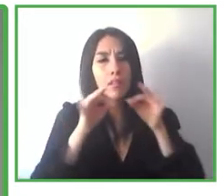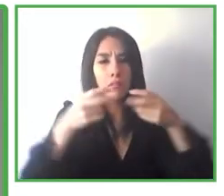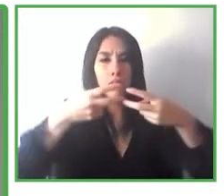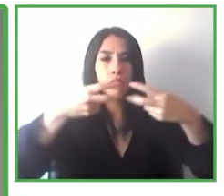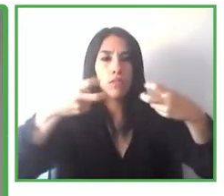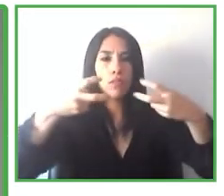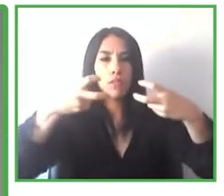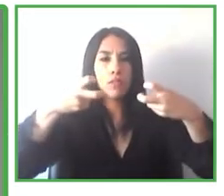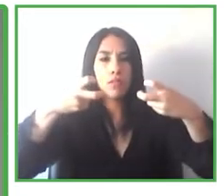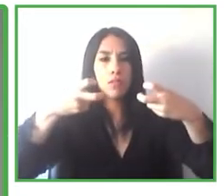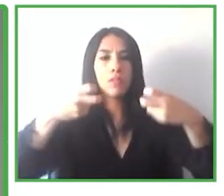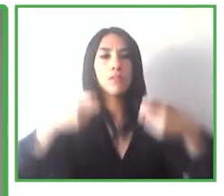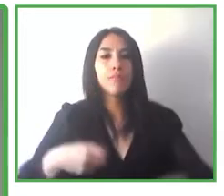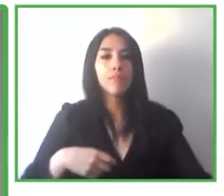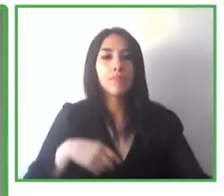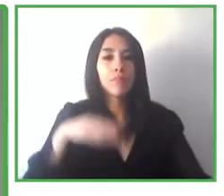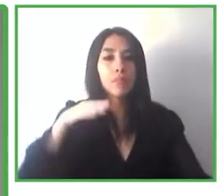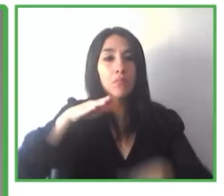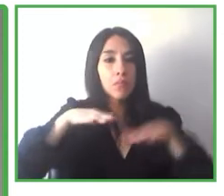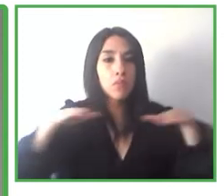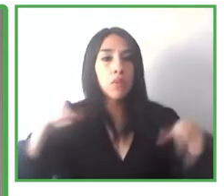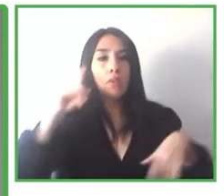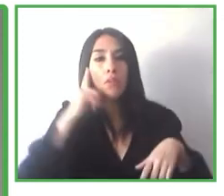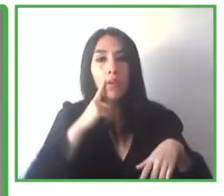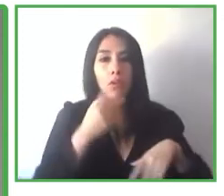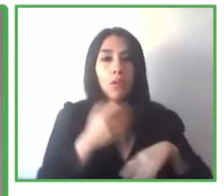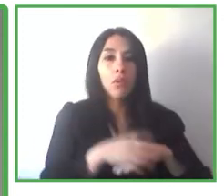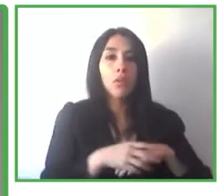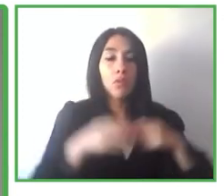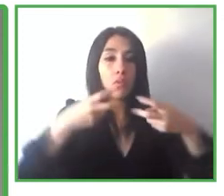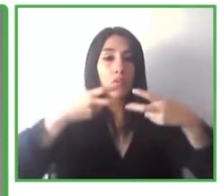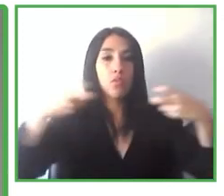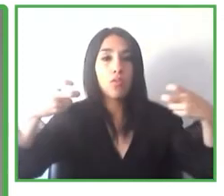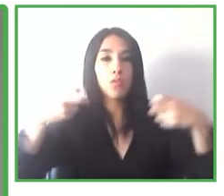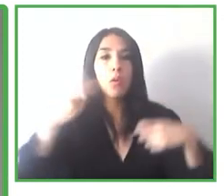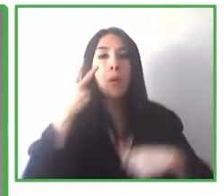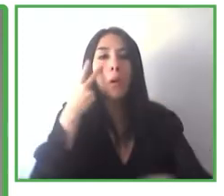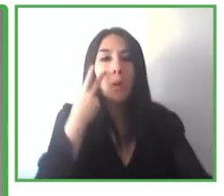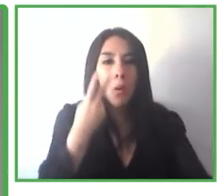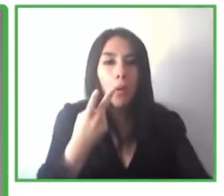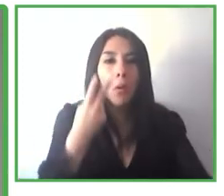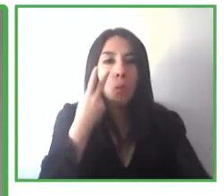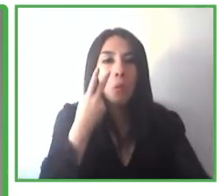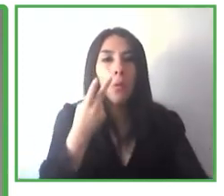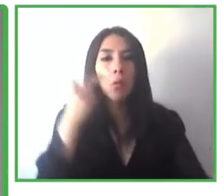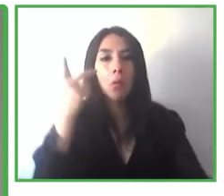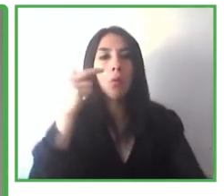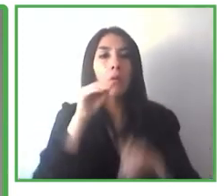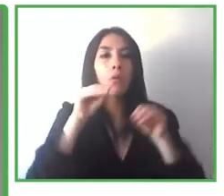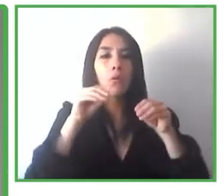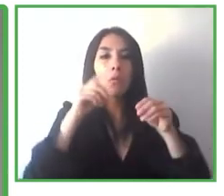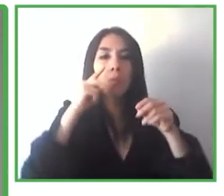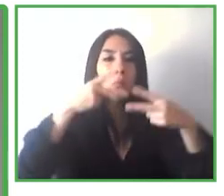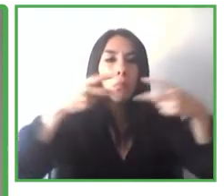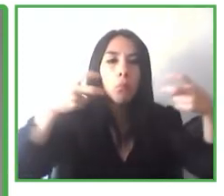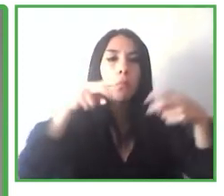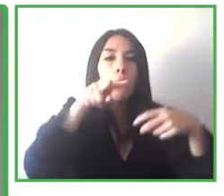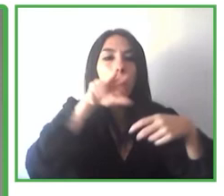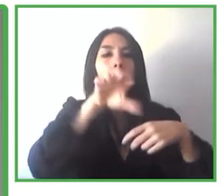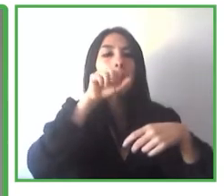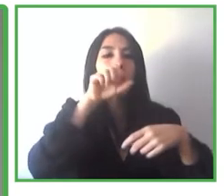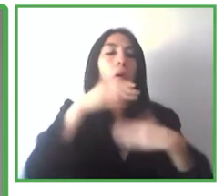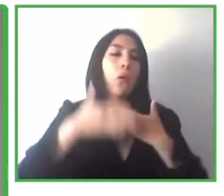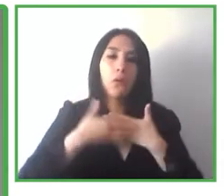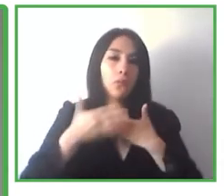con dificultades de aprendizaje, les resulte más sencillo, más sencillo seguir la clase, por supuesto. También que todos